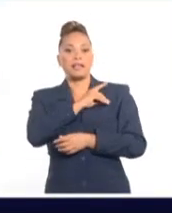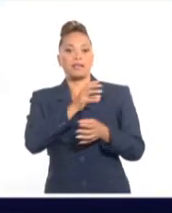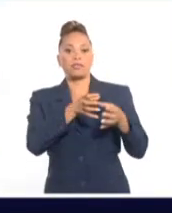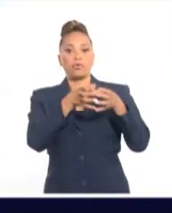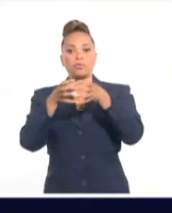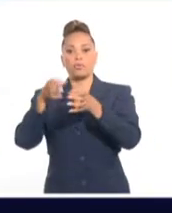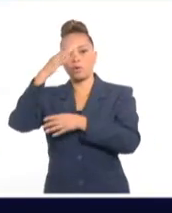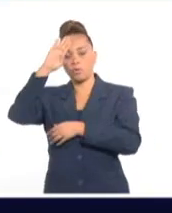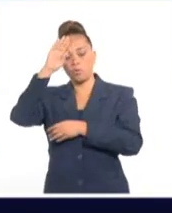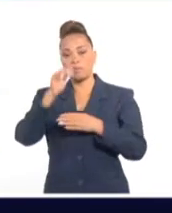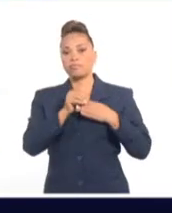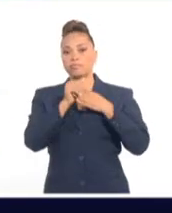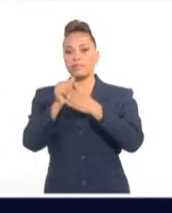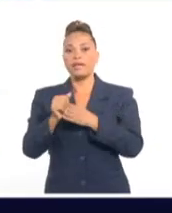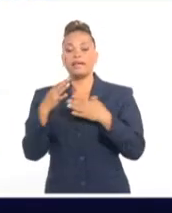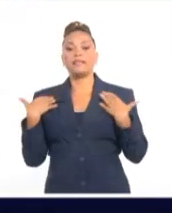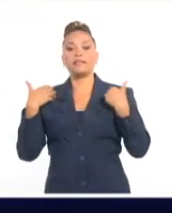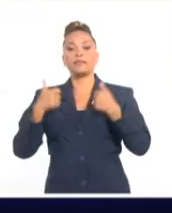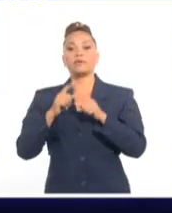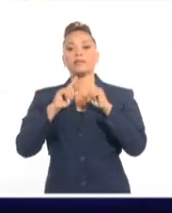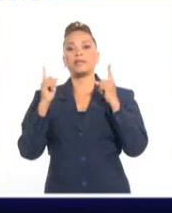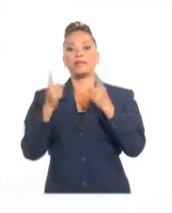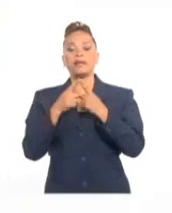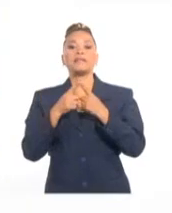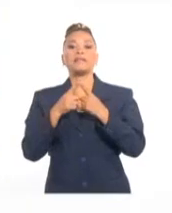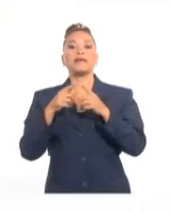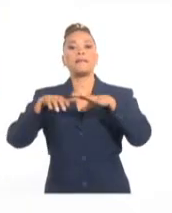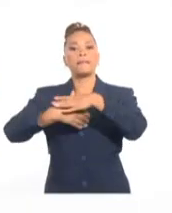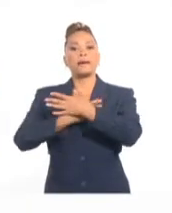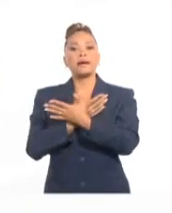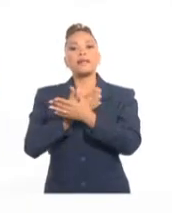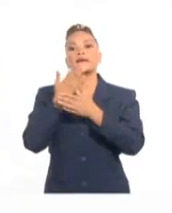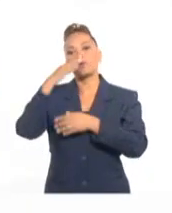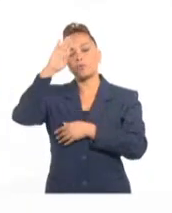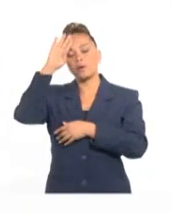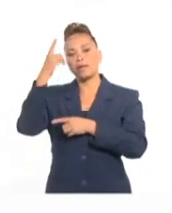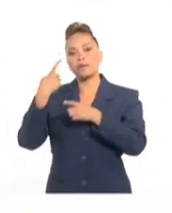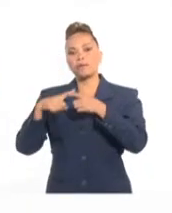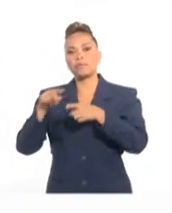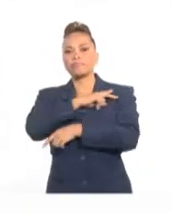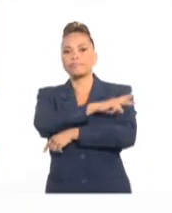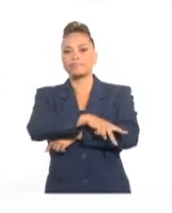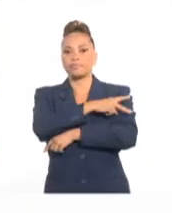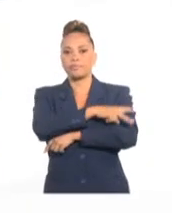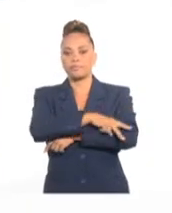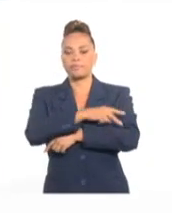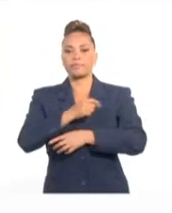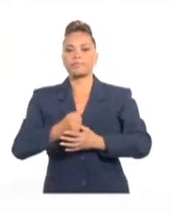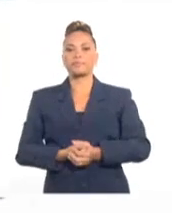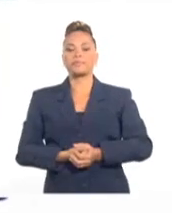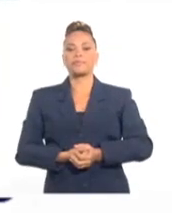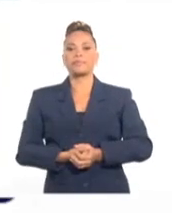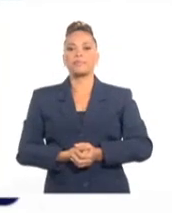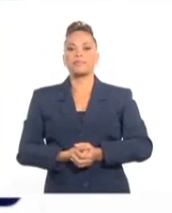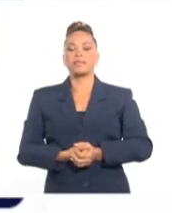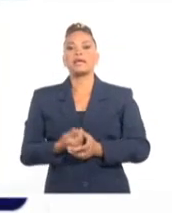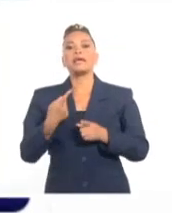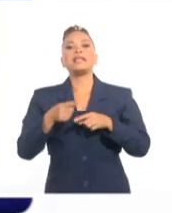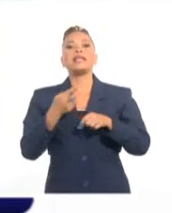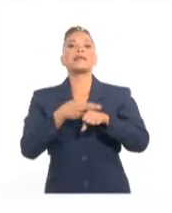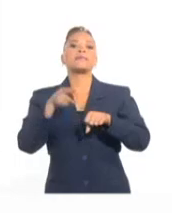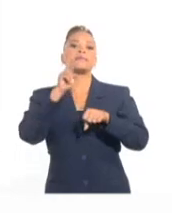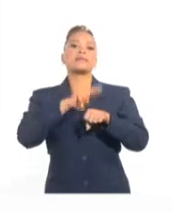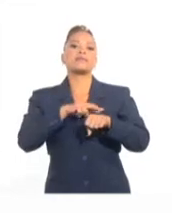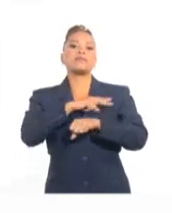presidida por el Director General de Asuntos Consulares y de Cubanos Residentes en el Exterior, Ernesto Soberón Guzmán, mientras que la representación